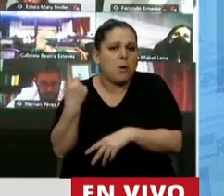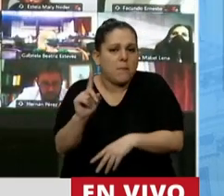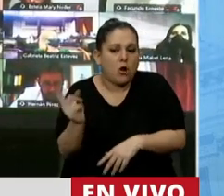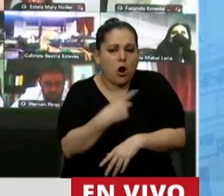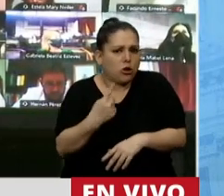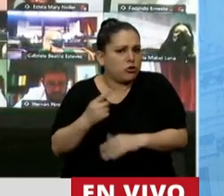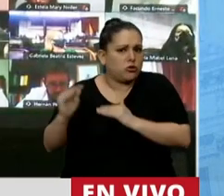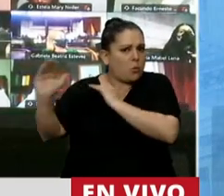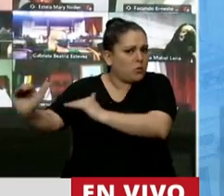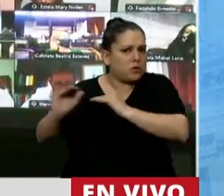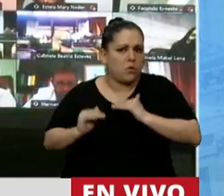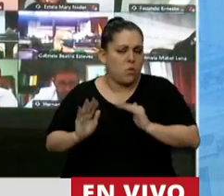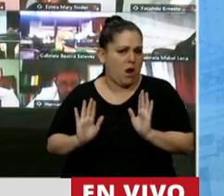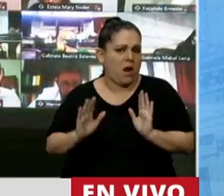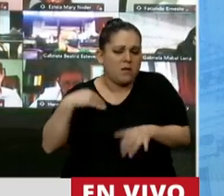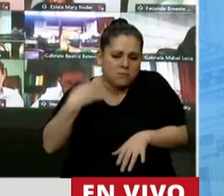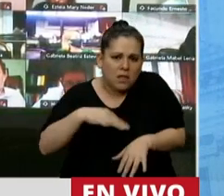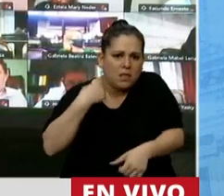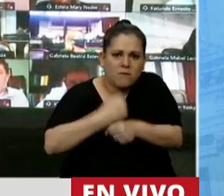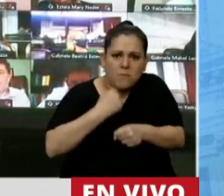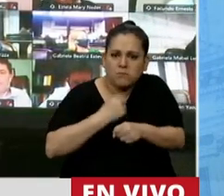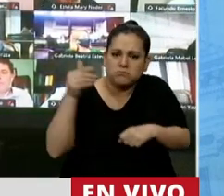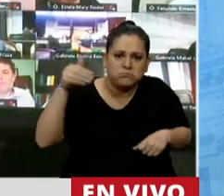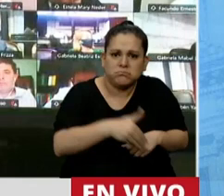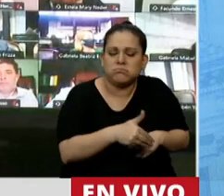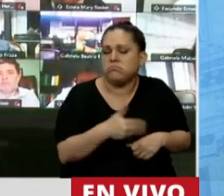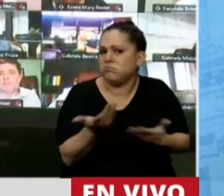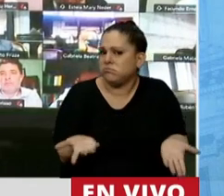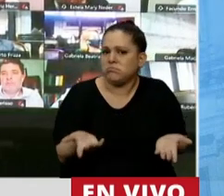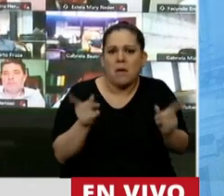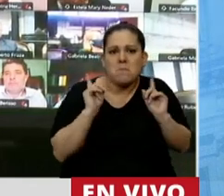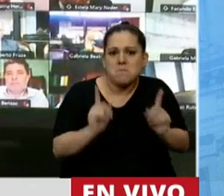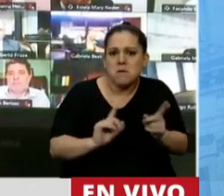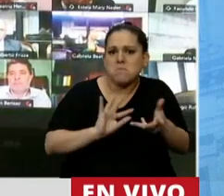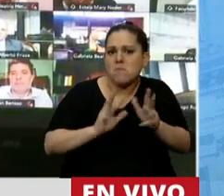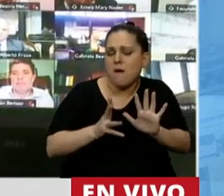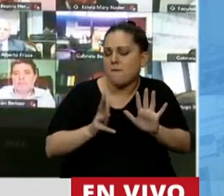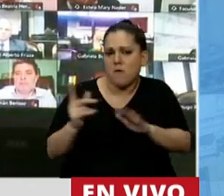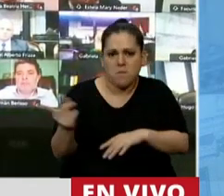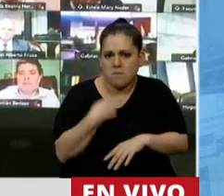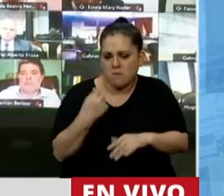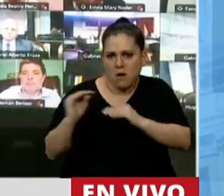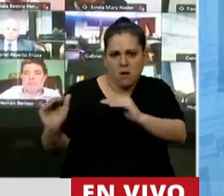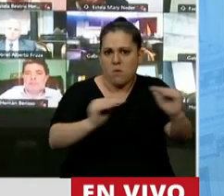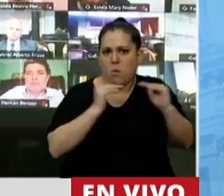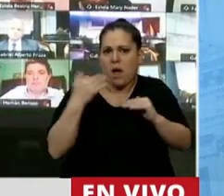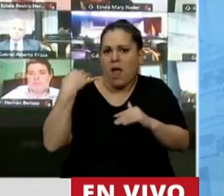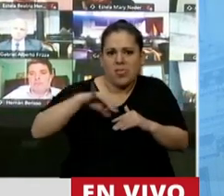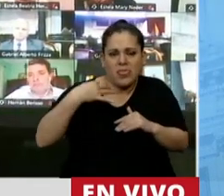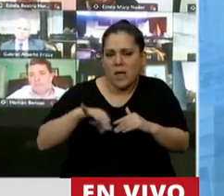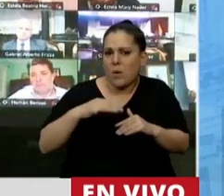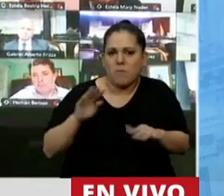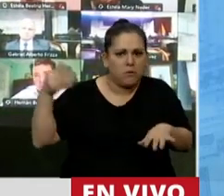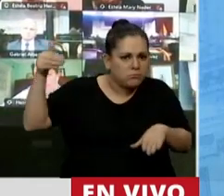somos iguales. Somos trabajadores esenciales con la misma categoría y jerarquía. Y tenemos que estar